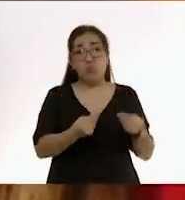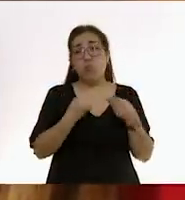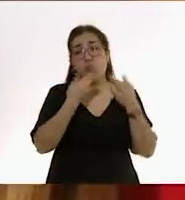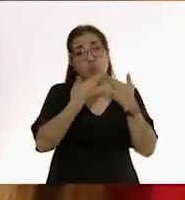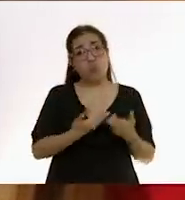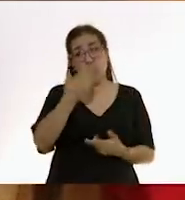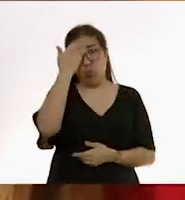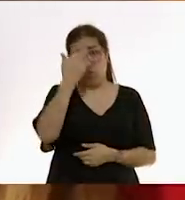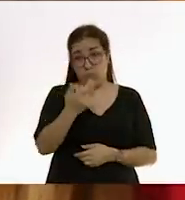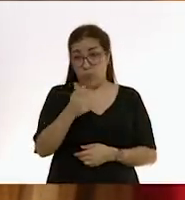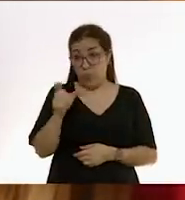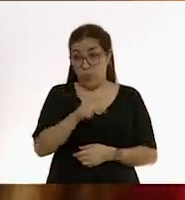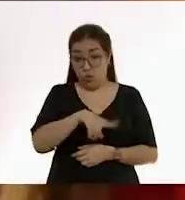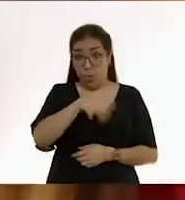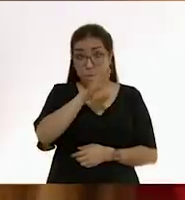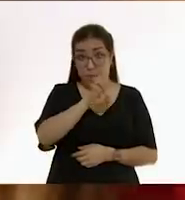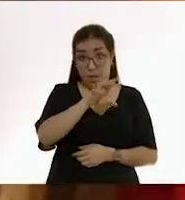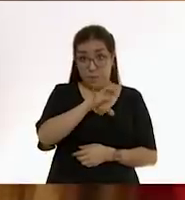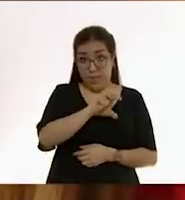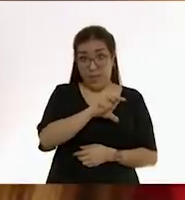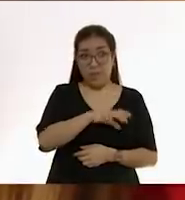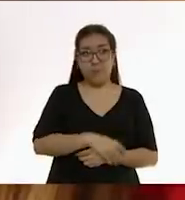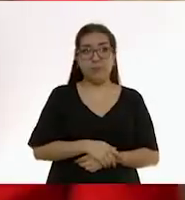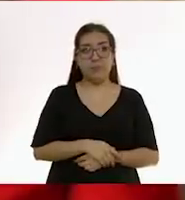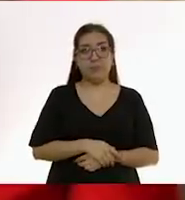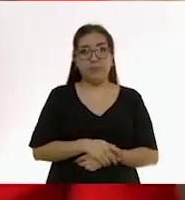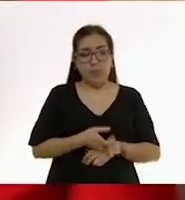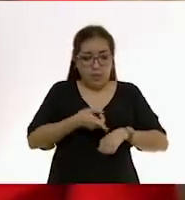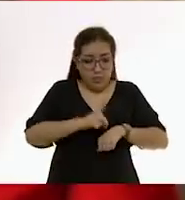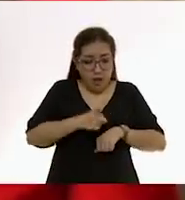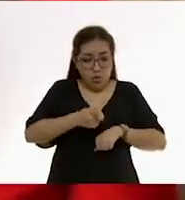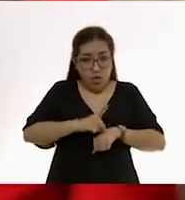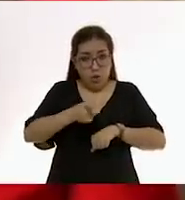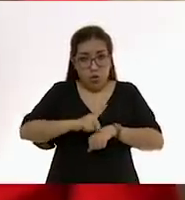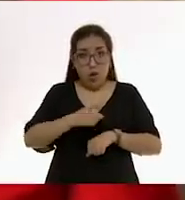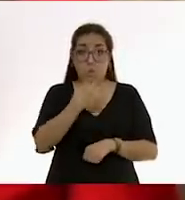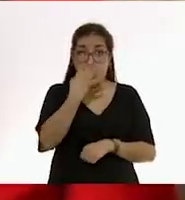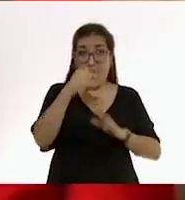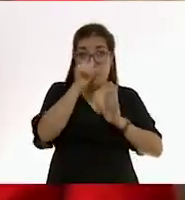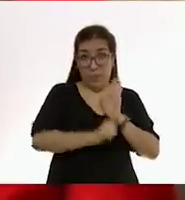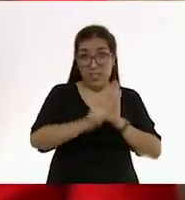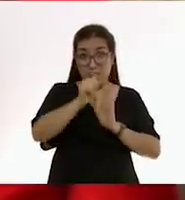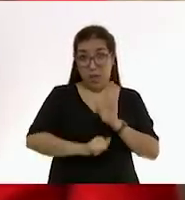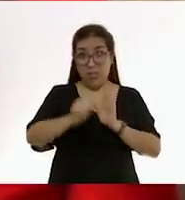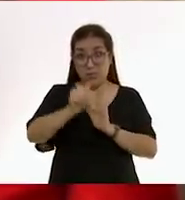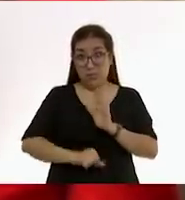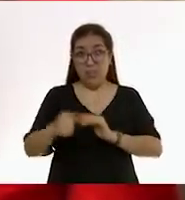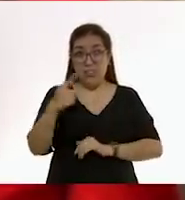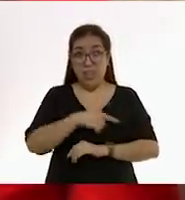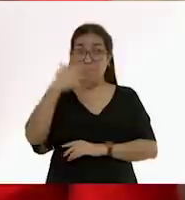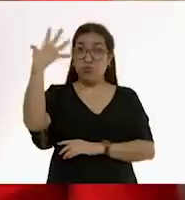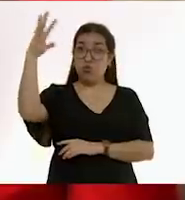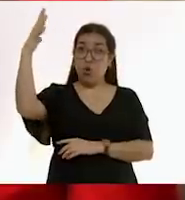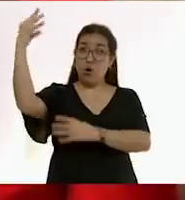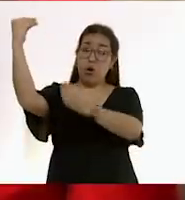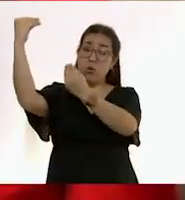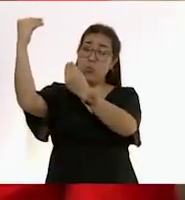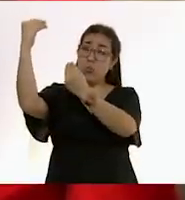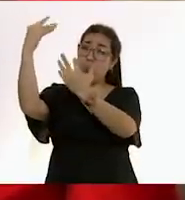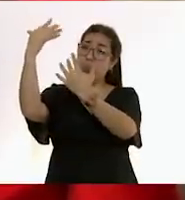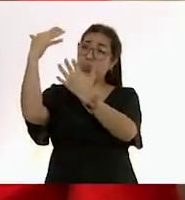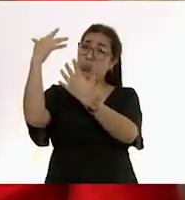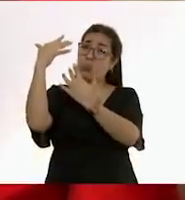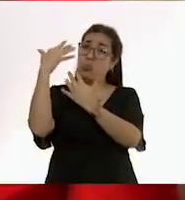Ahora, conforme el bebé uno y otro y otro día, estos primeros cuatro meses, se expone al sol, poco a poquito